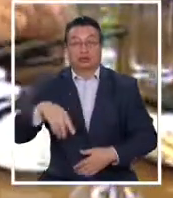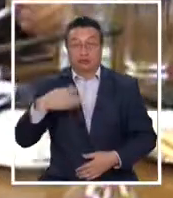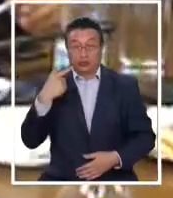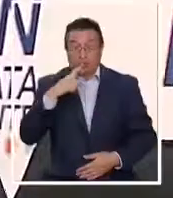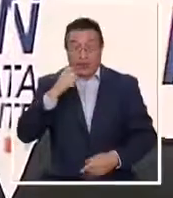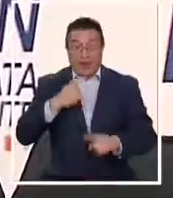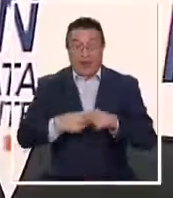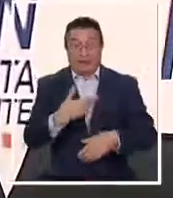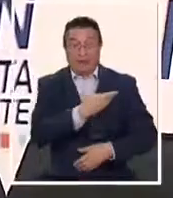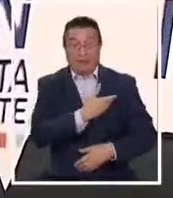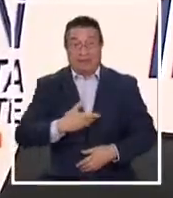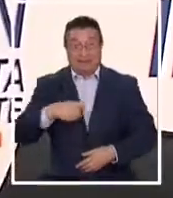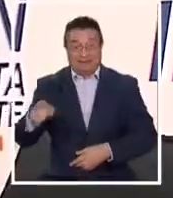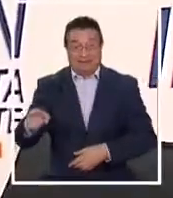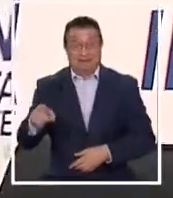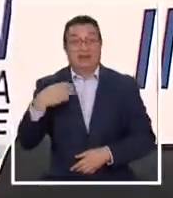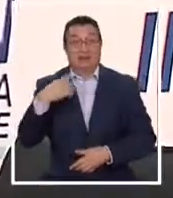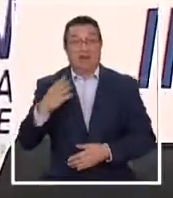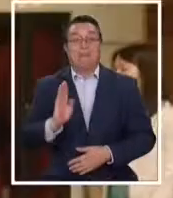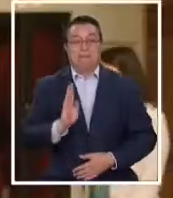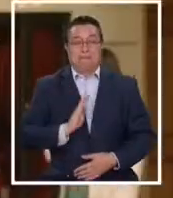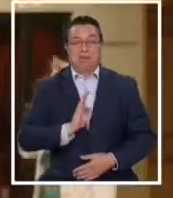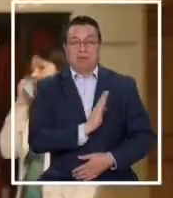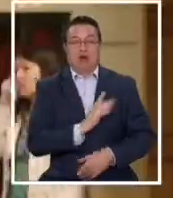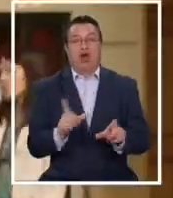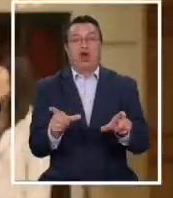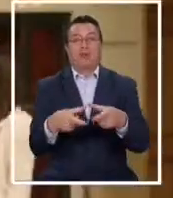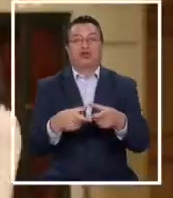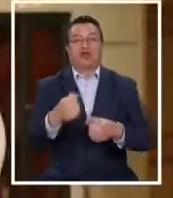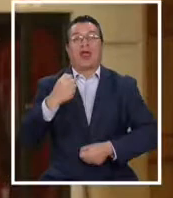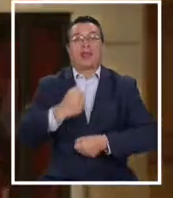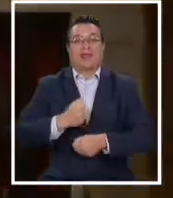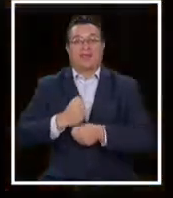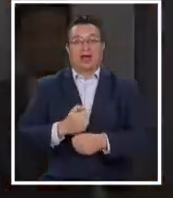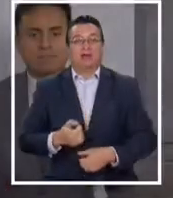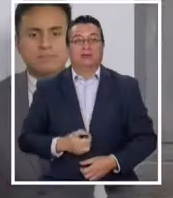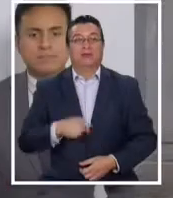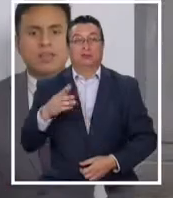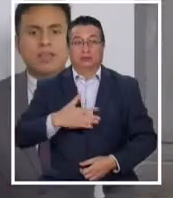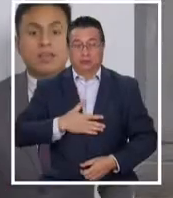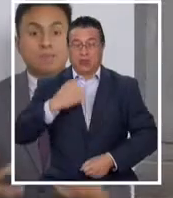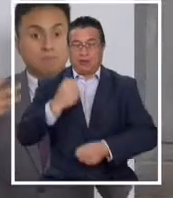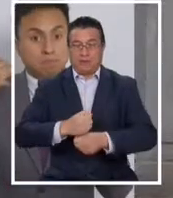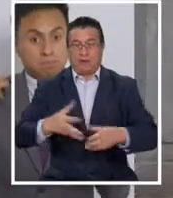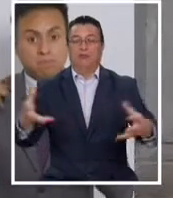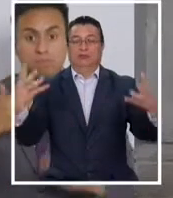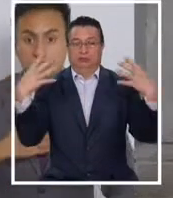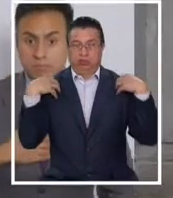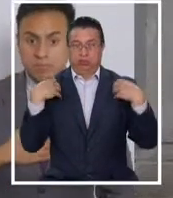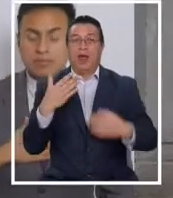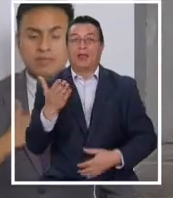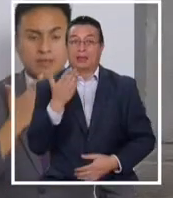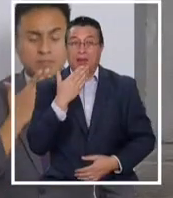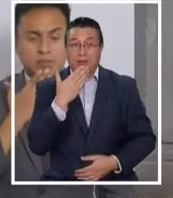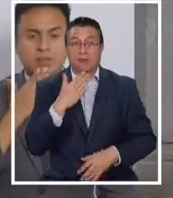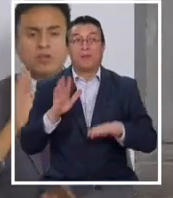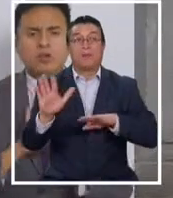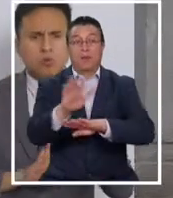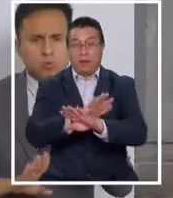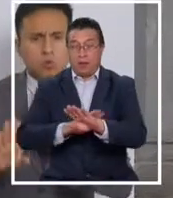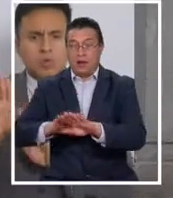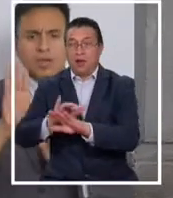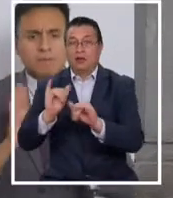el expresidente gremialista ha sido miembro de la Comisión de Trabajo. Será mi tarea también cuidar